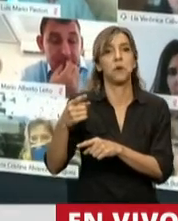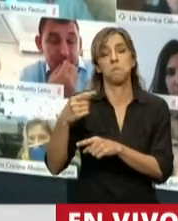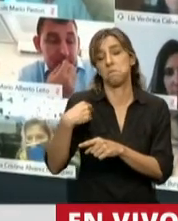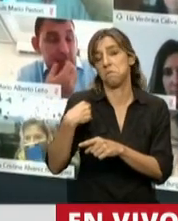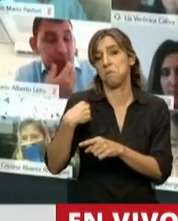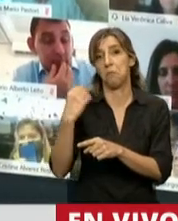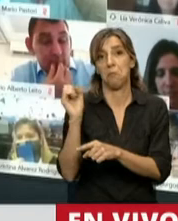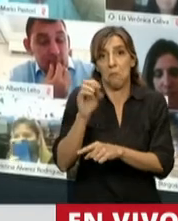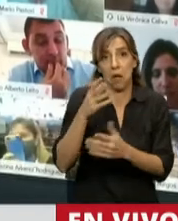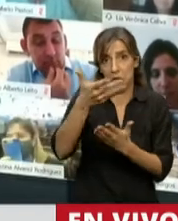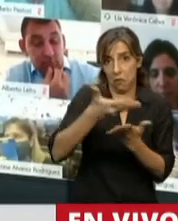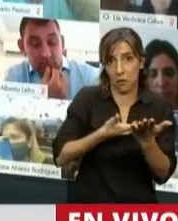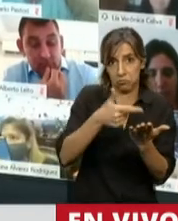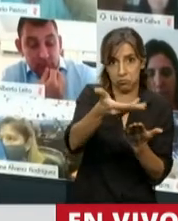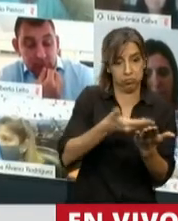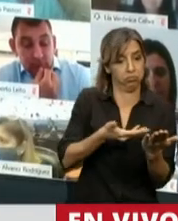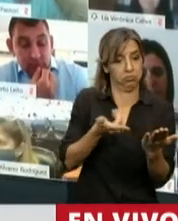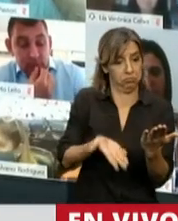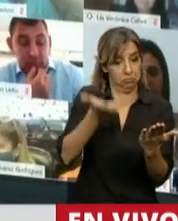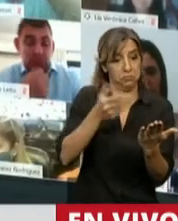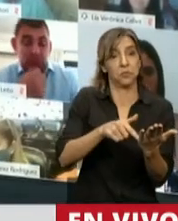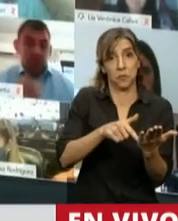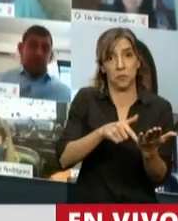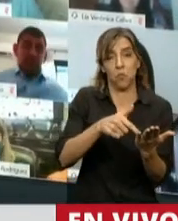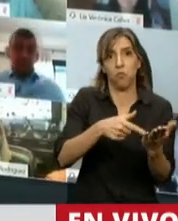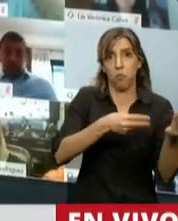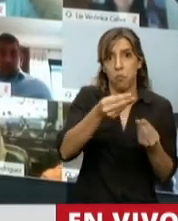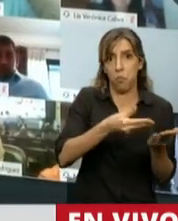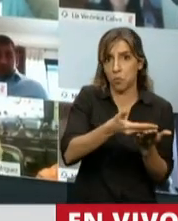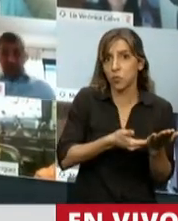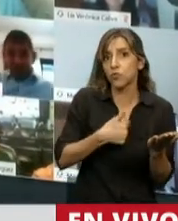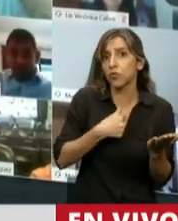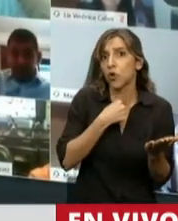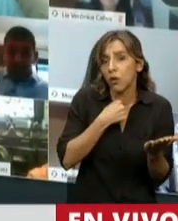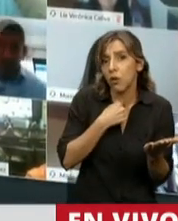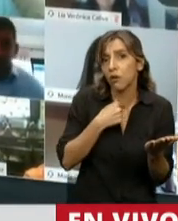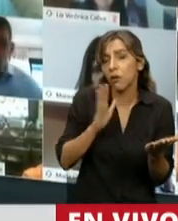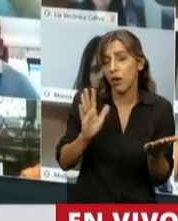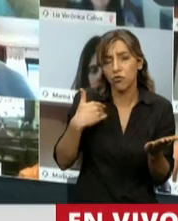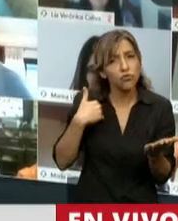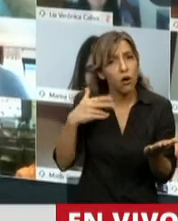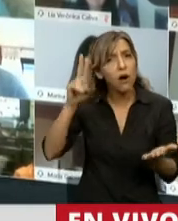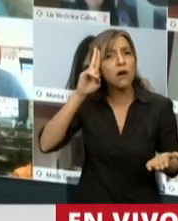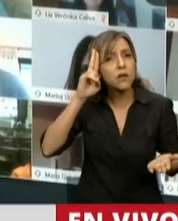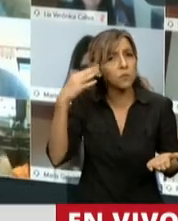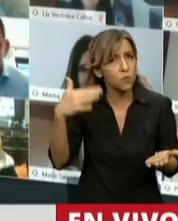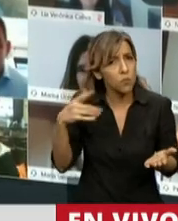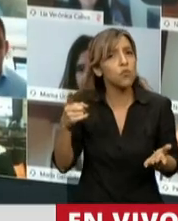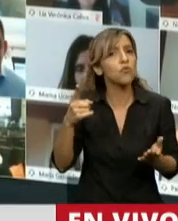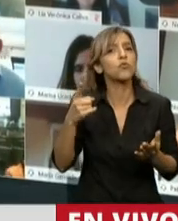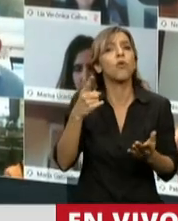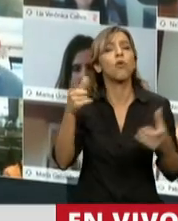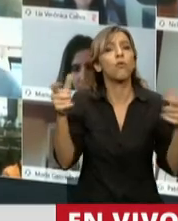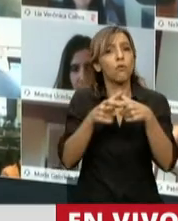ampliación del presupuesto, yo la quiero trasladar a alguien que, o de quien tengo todo el respeto, que es el Presidente de la Comisión de